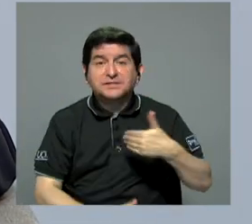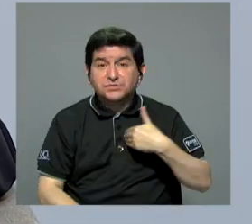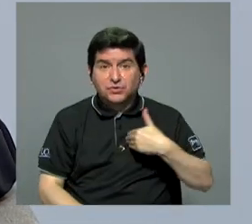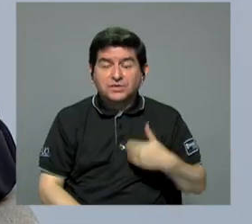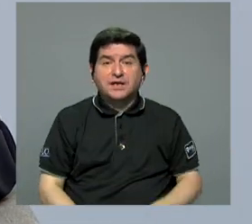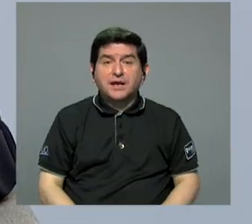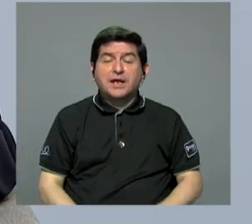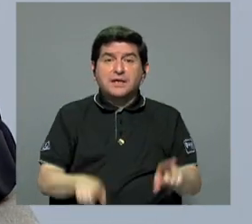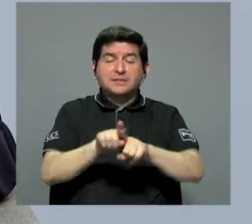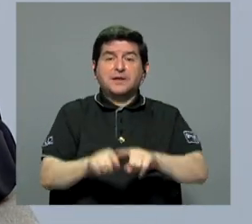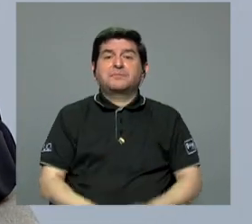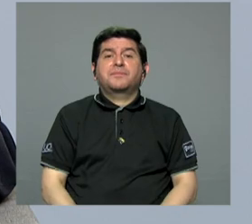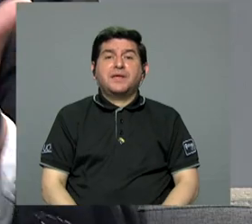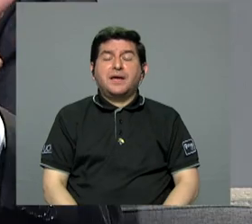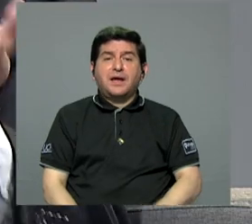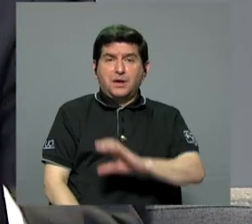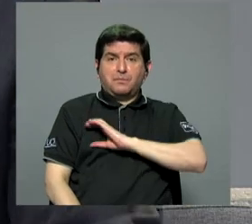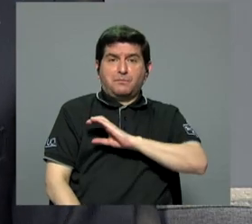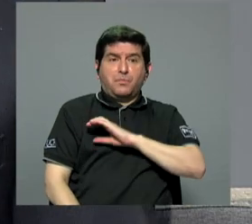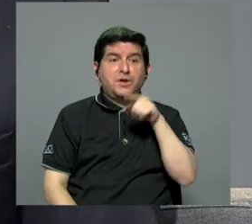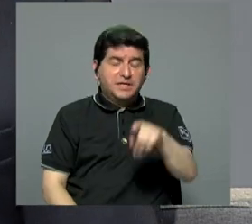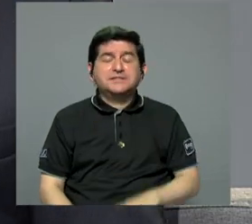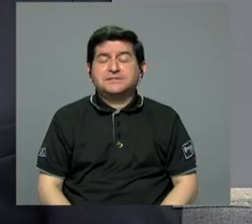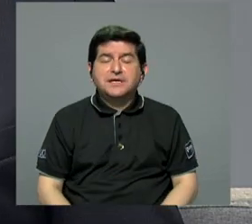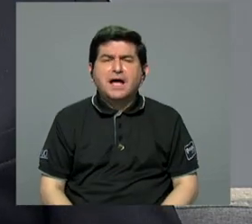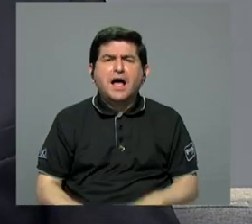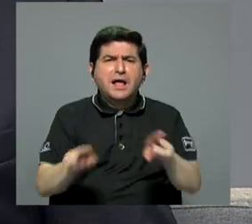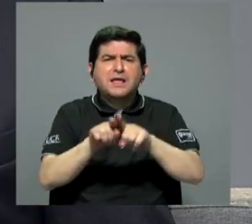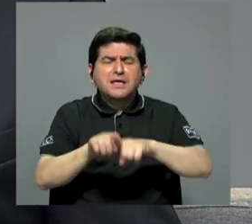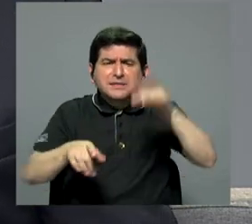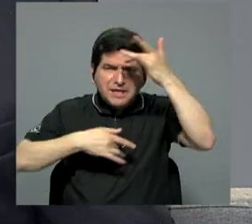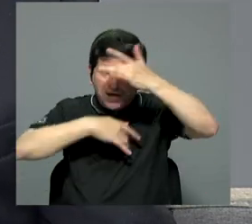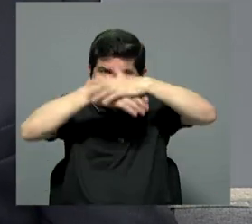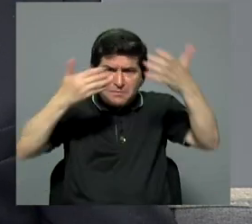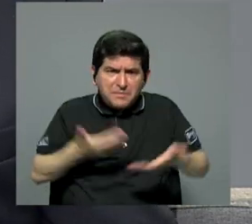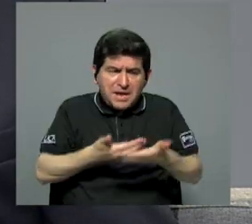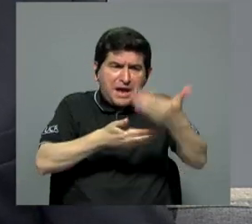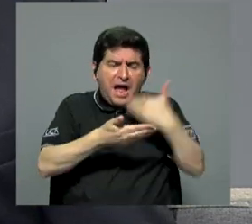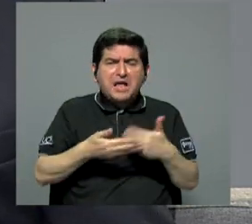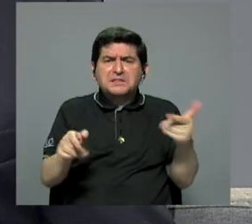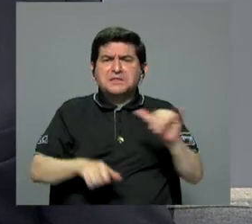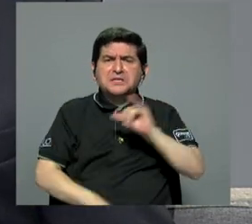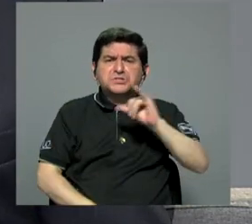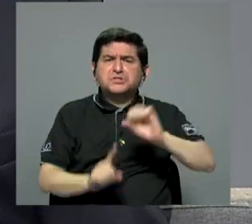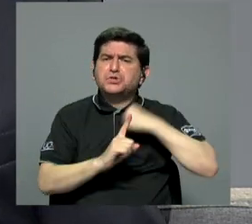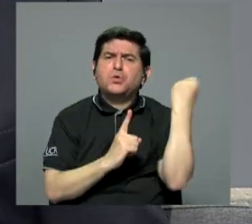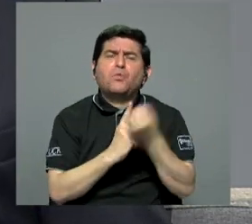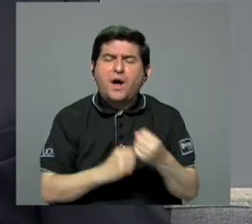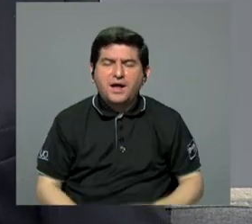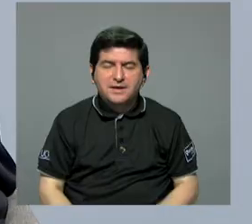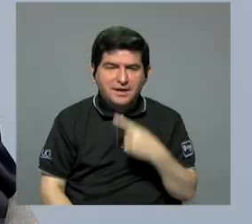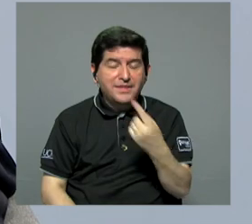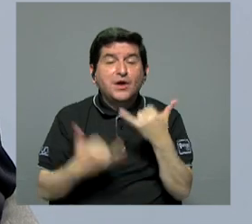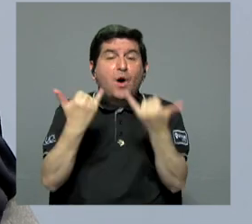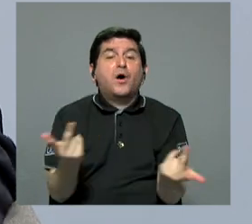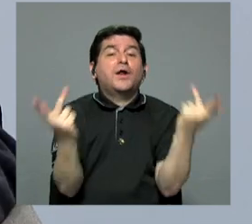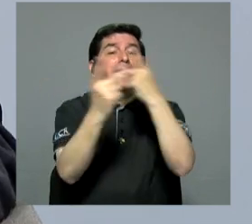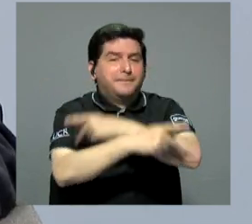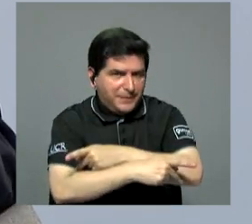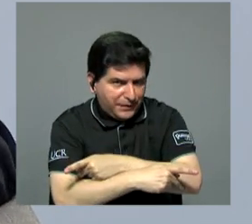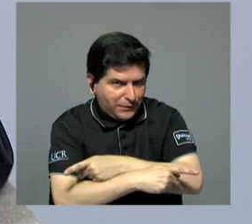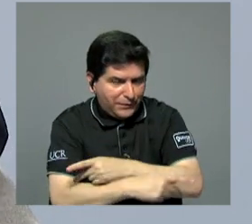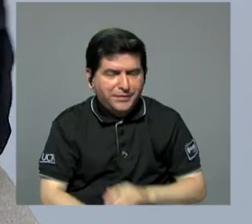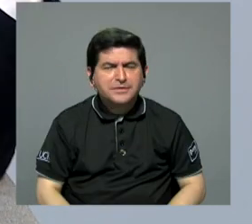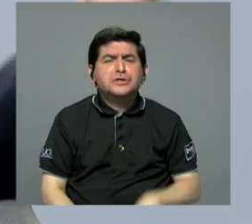tenemos guardas en la institución. de la pandemia pasaba lo mismo? No, bueno, por eso digo que se agravó en este momento.